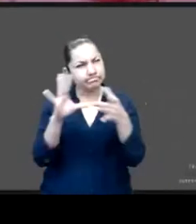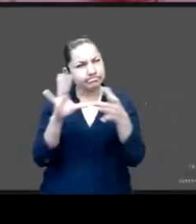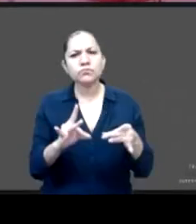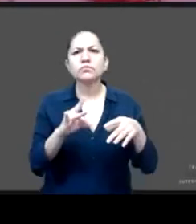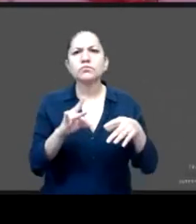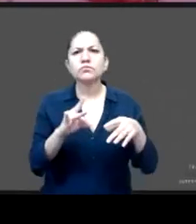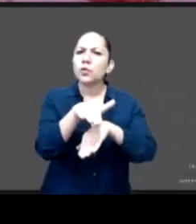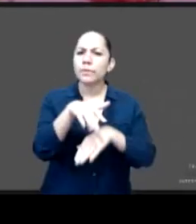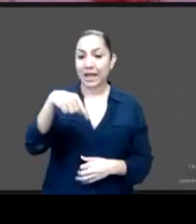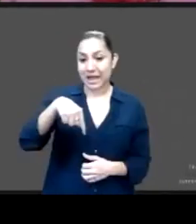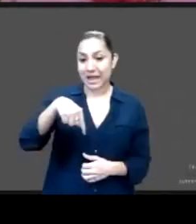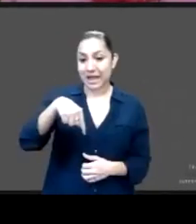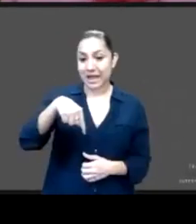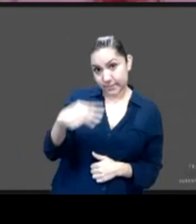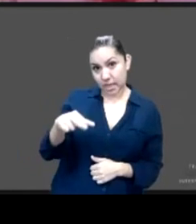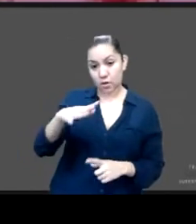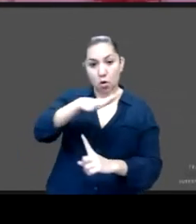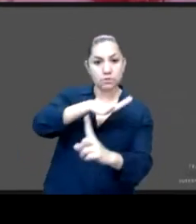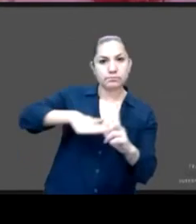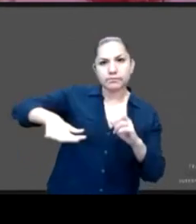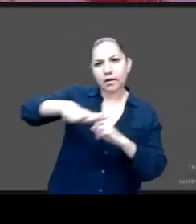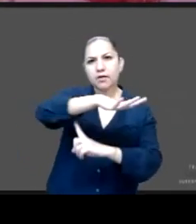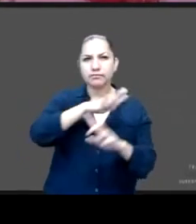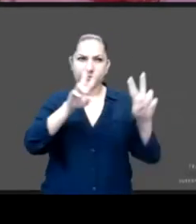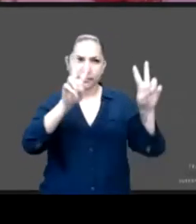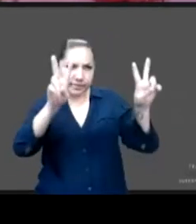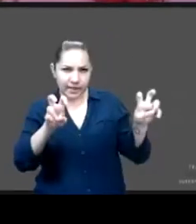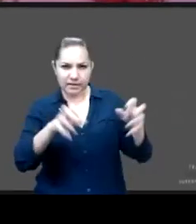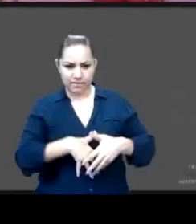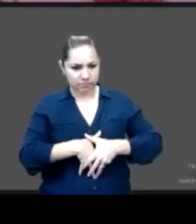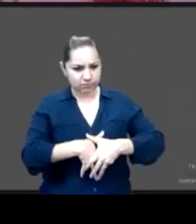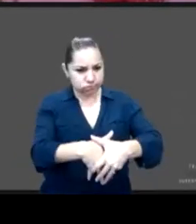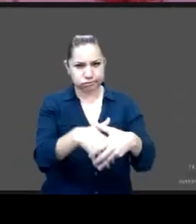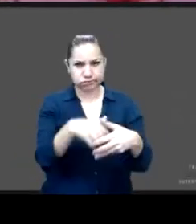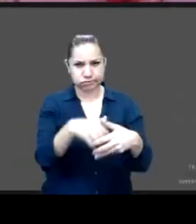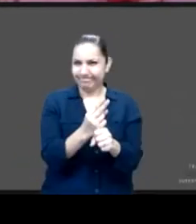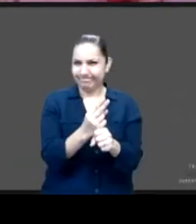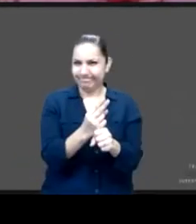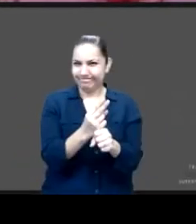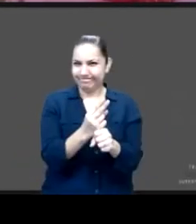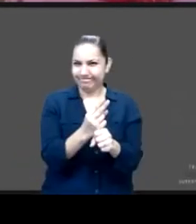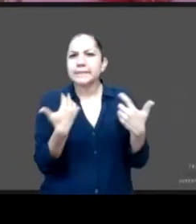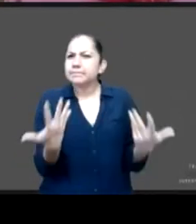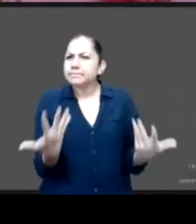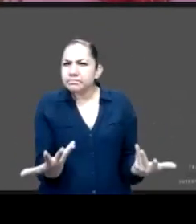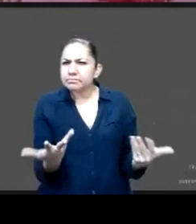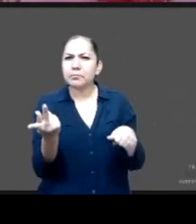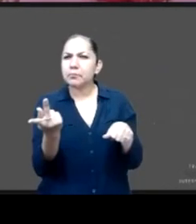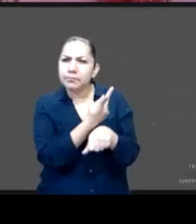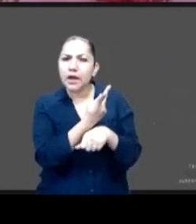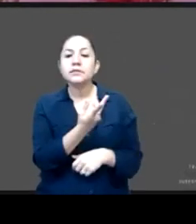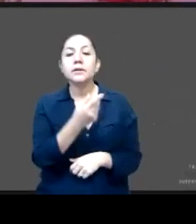los avances institucionales, las proyecciones que se tienen al respecto, incluso no solamente en el